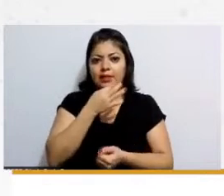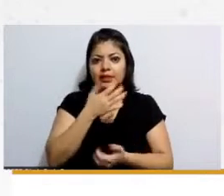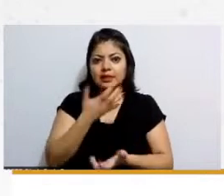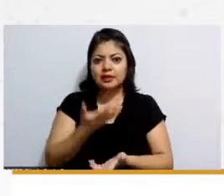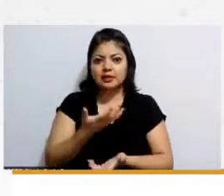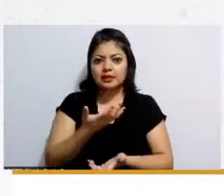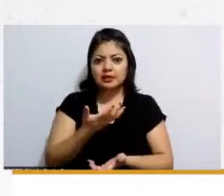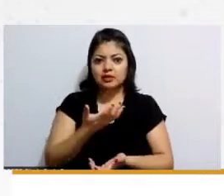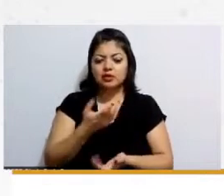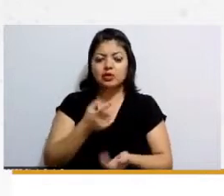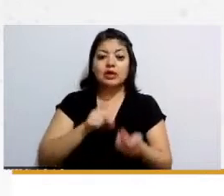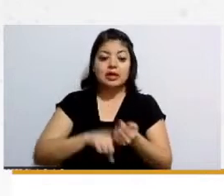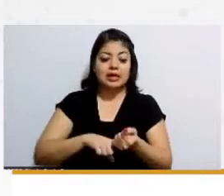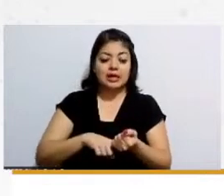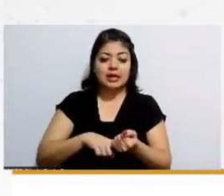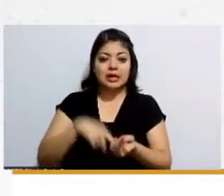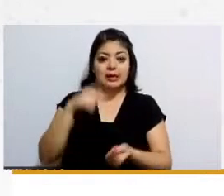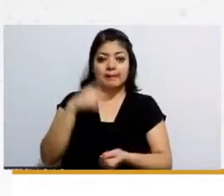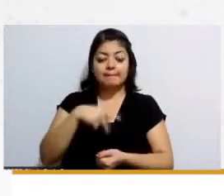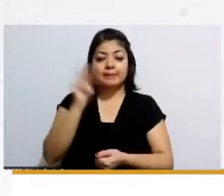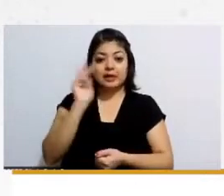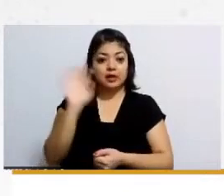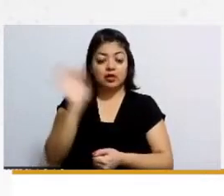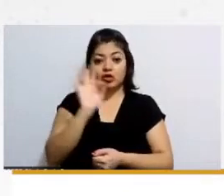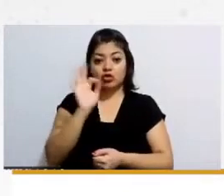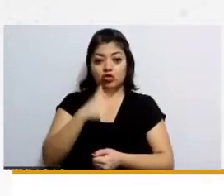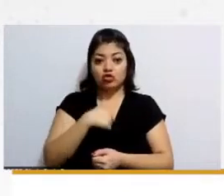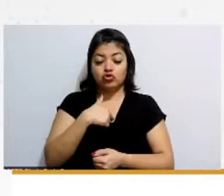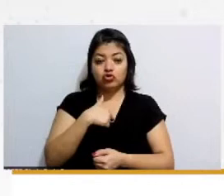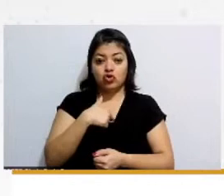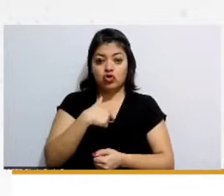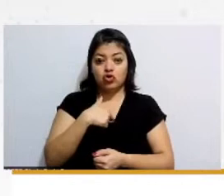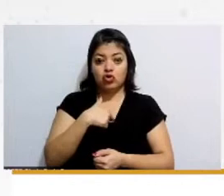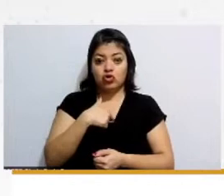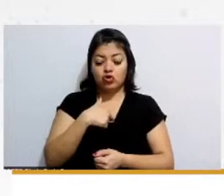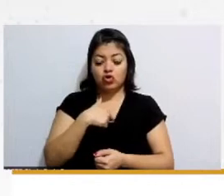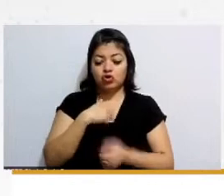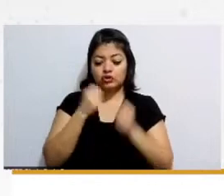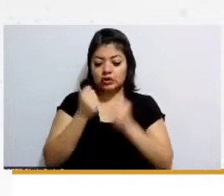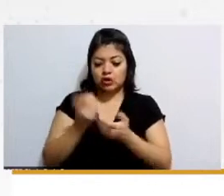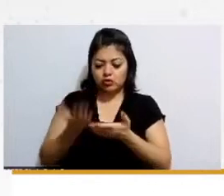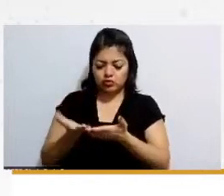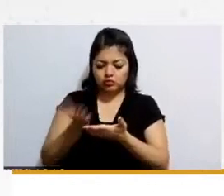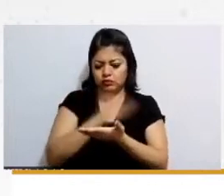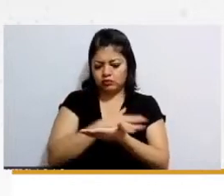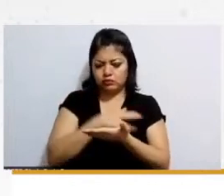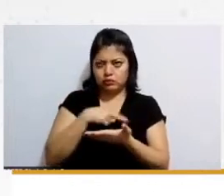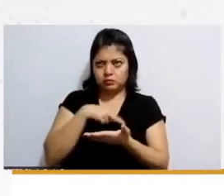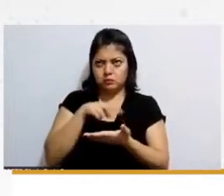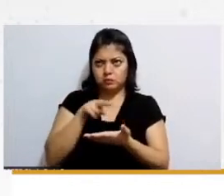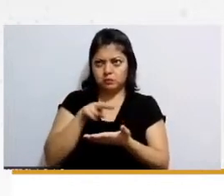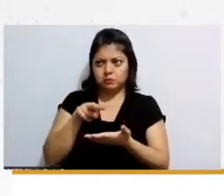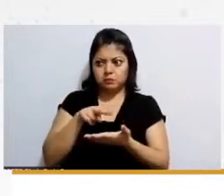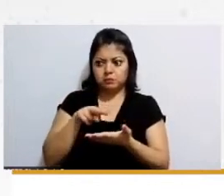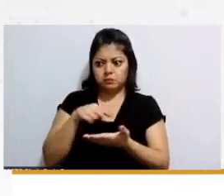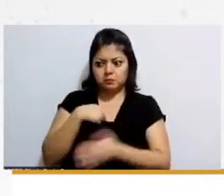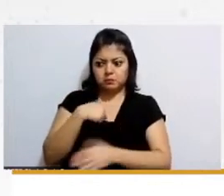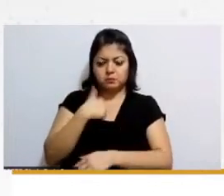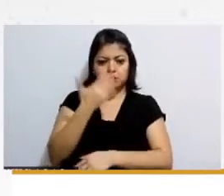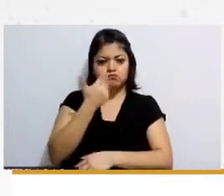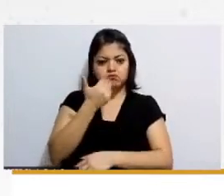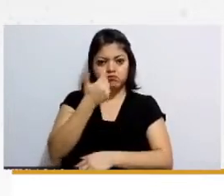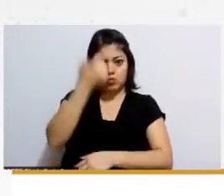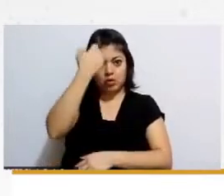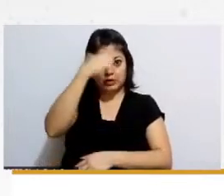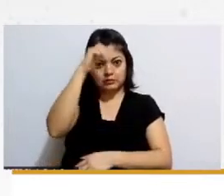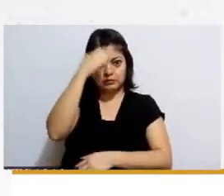saberlo ¿verdad? pero si yo abro este cuaderno y no soy experta en la materia